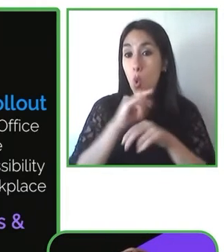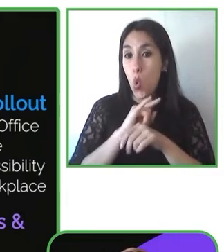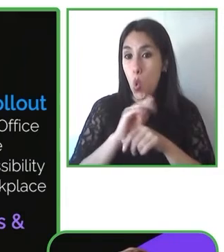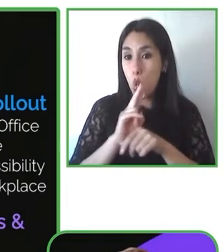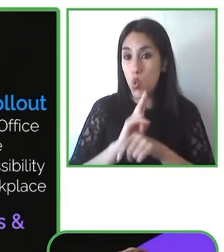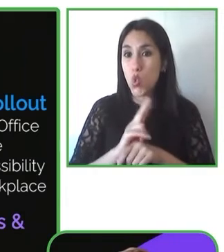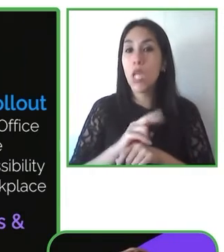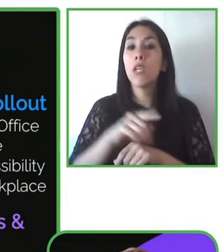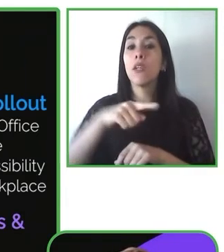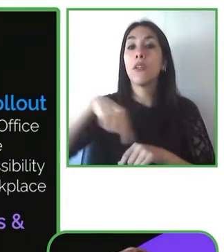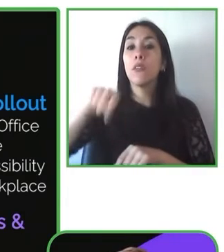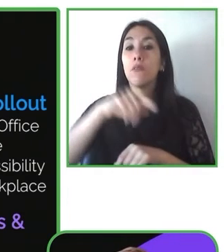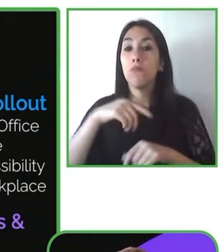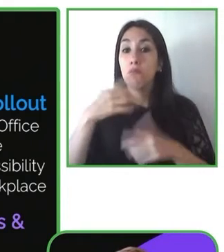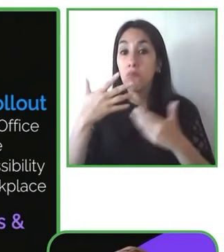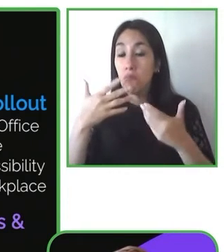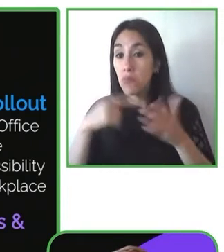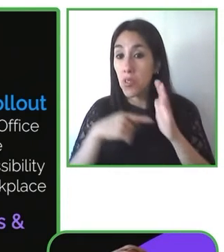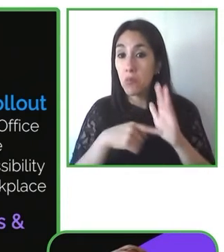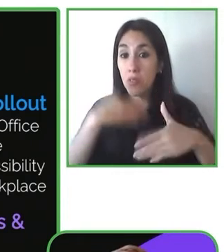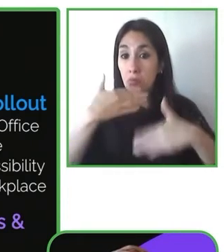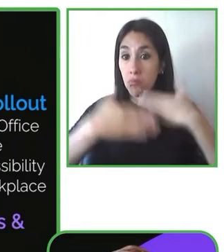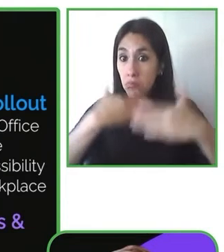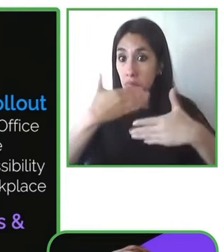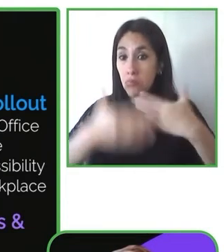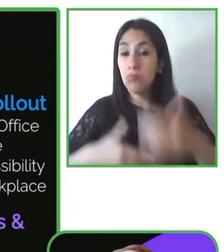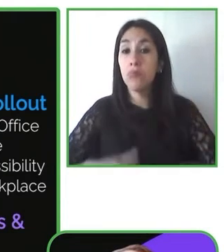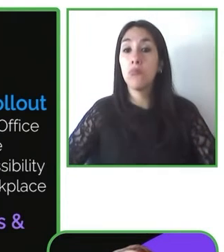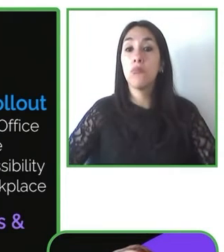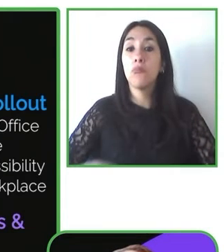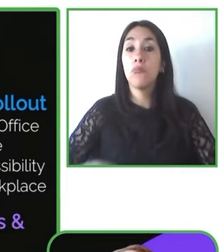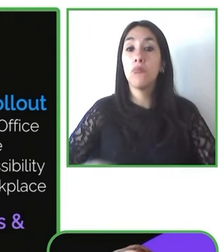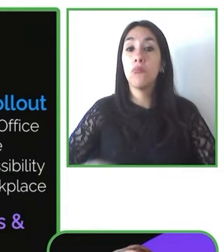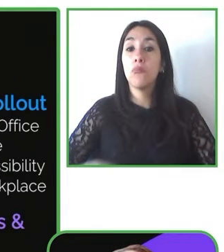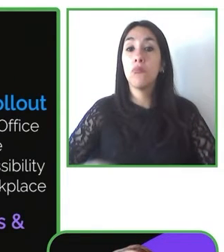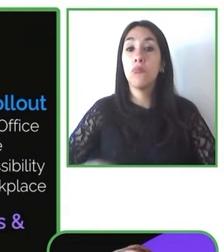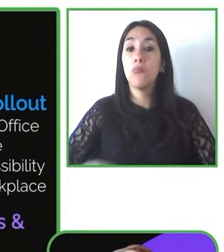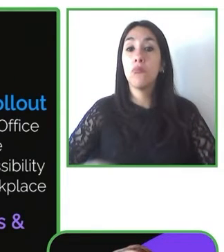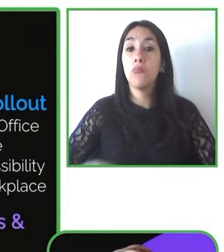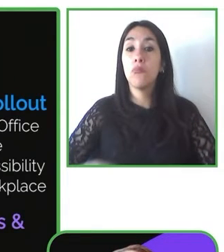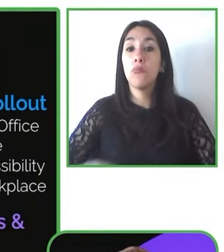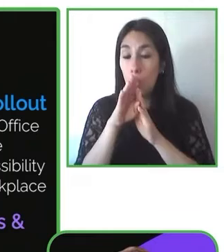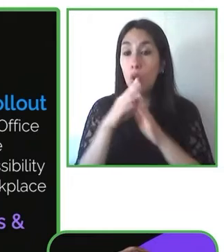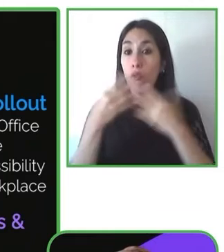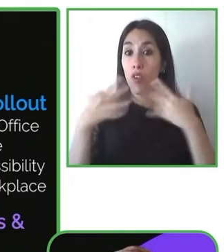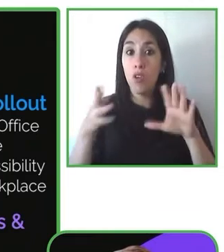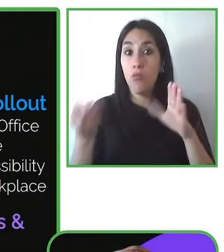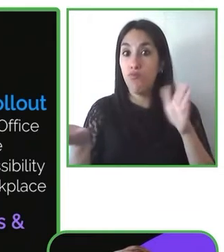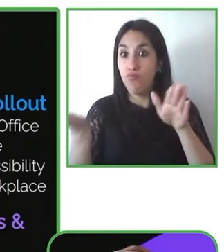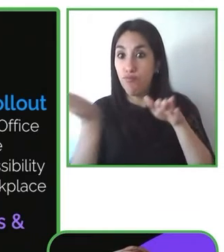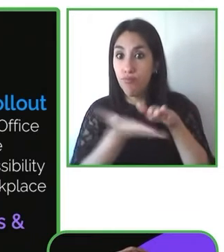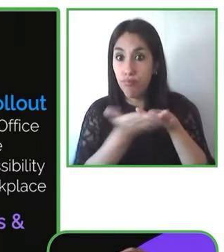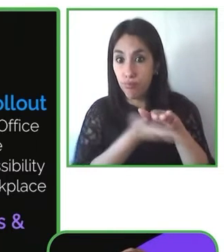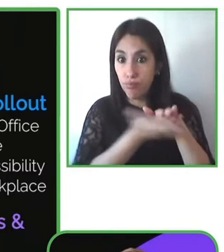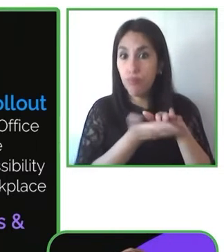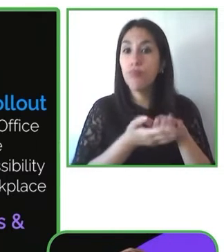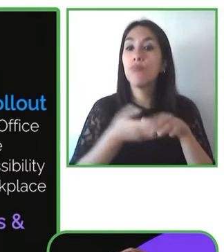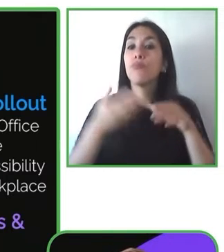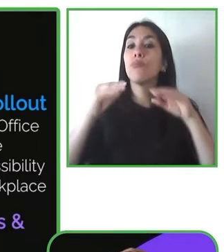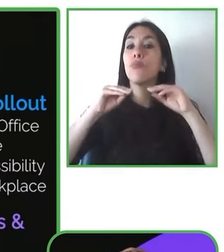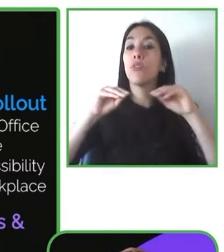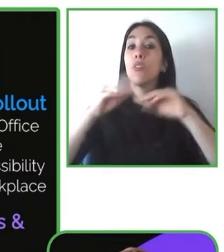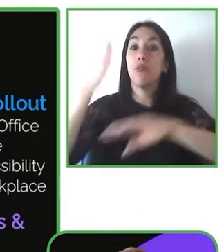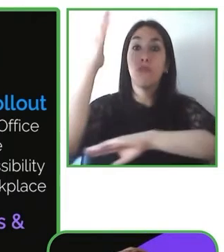también desarrollamos portafolio de entrenación en accesibilidad. También